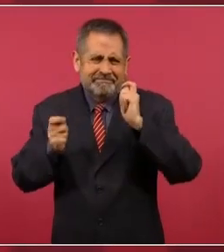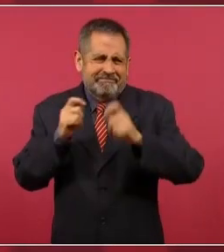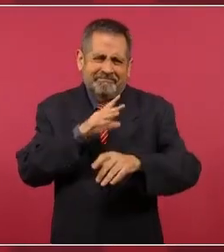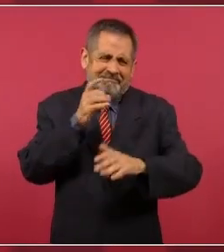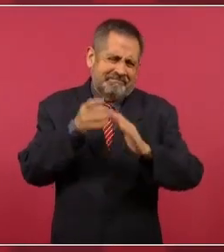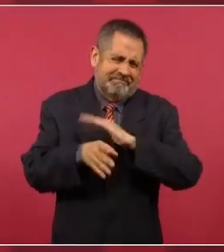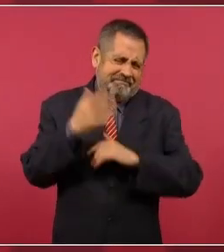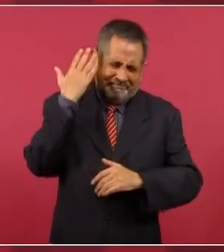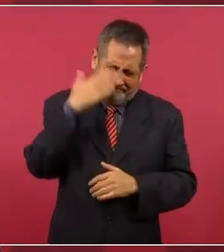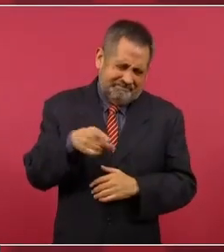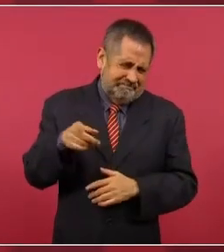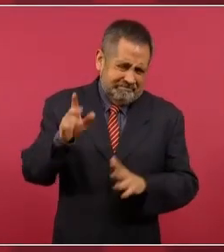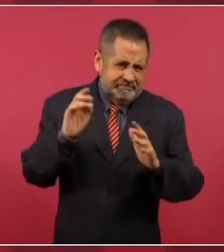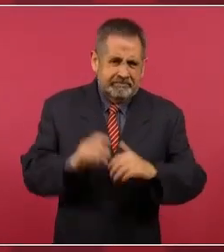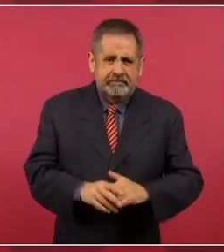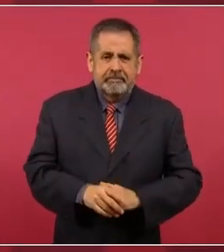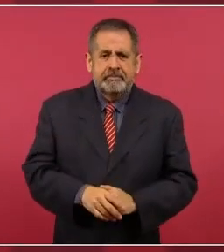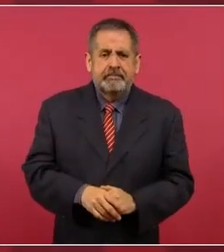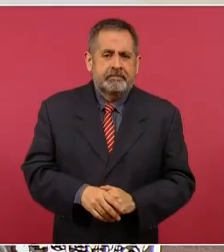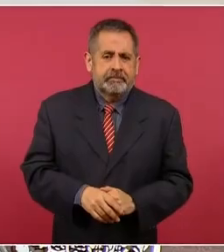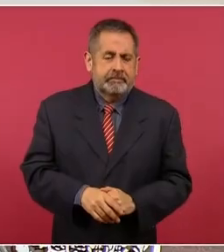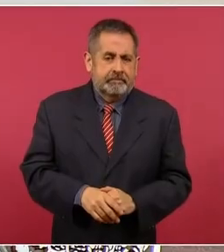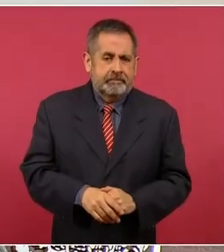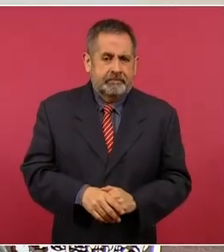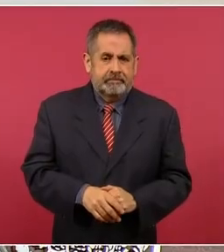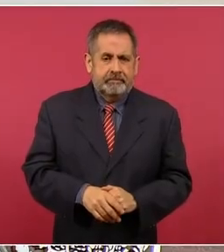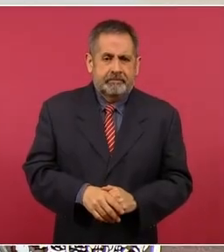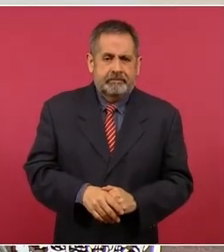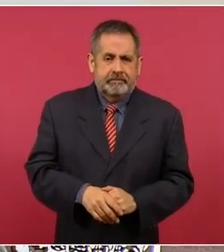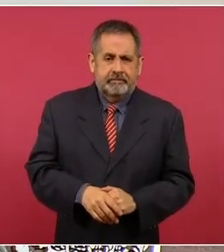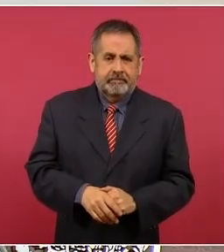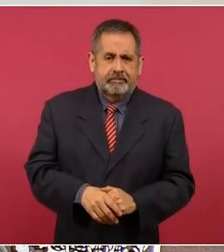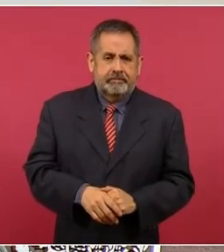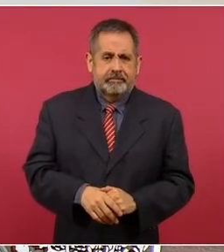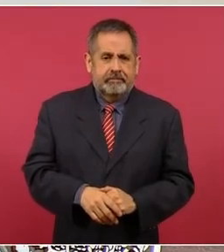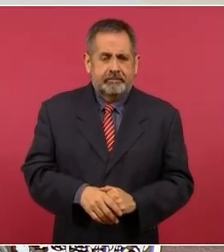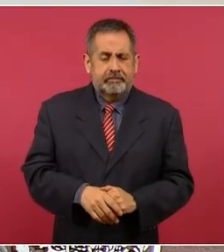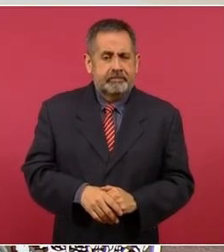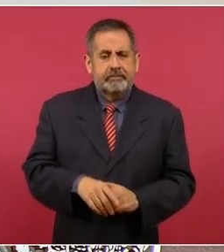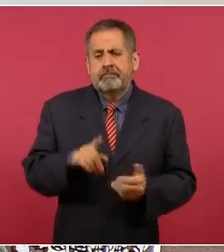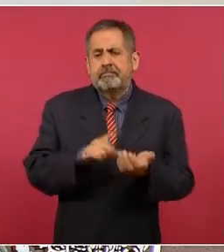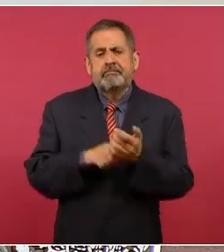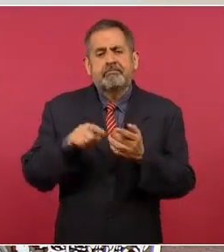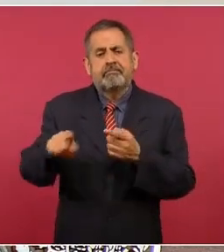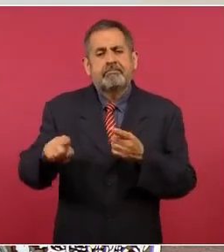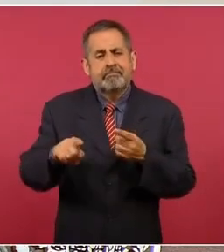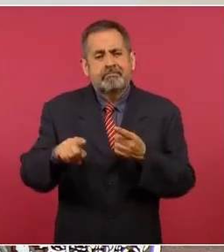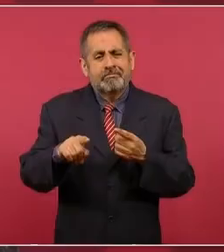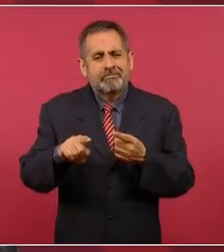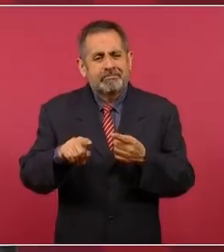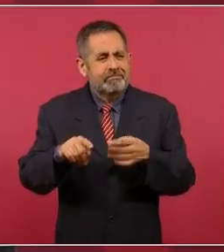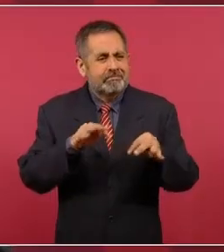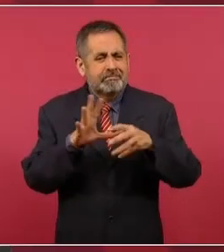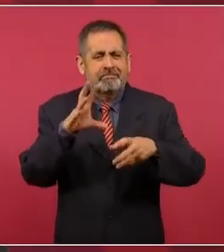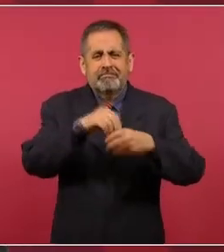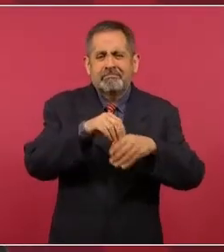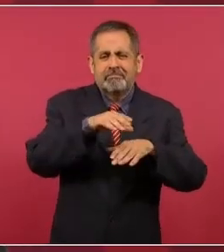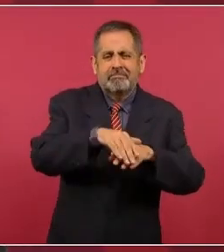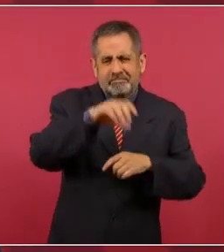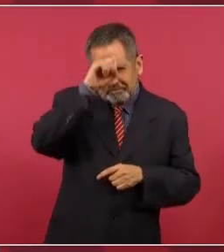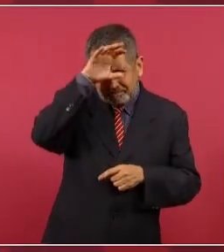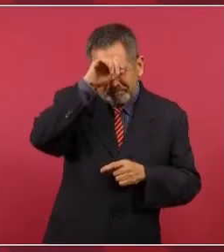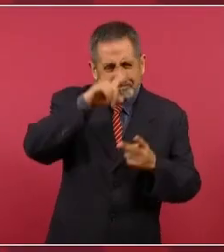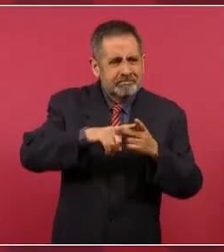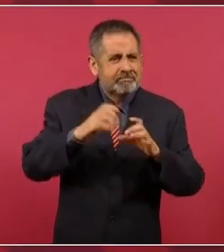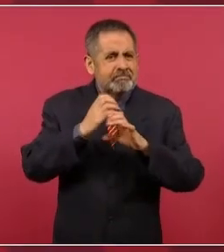actividades en la minería, en el